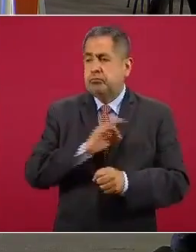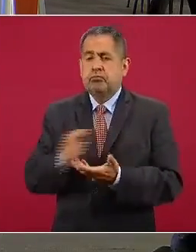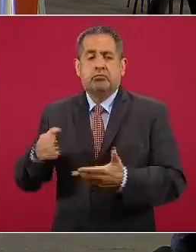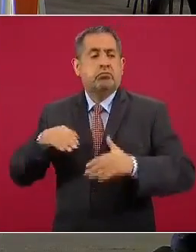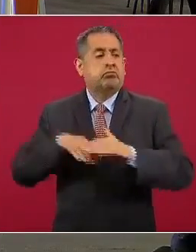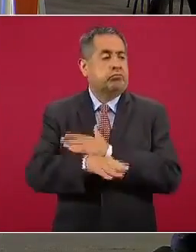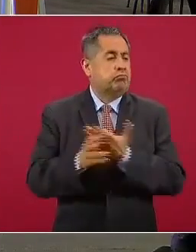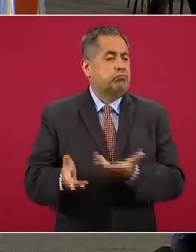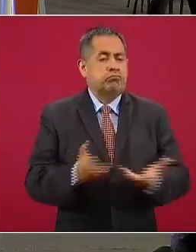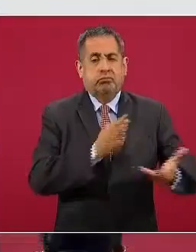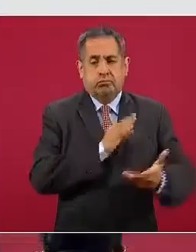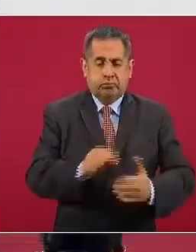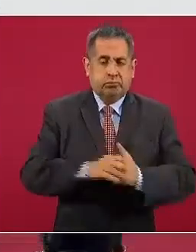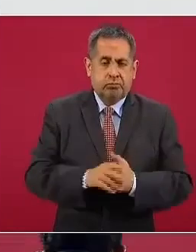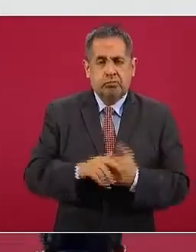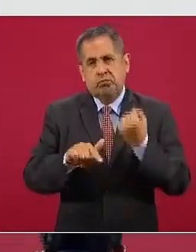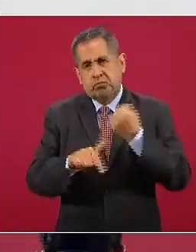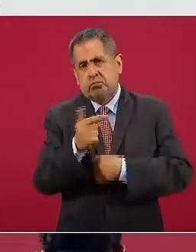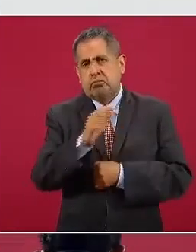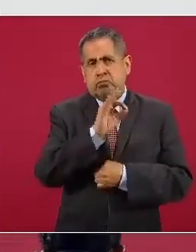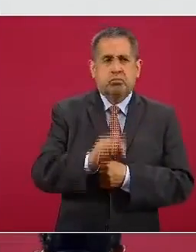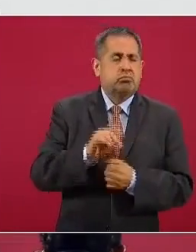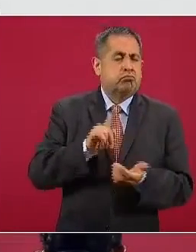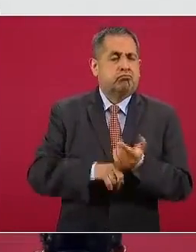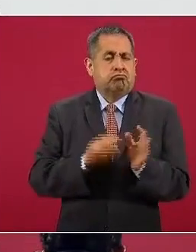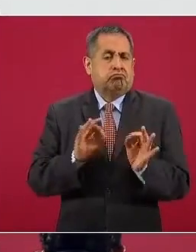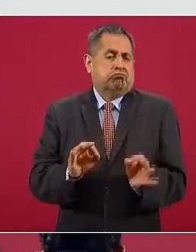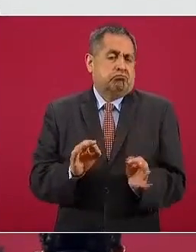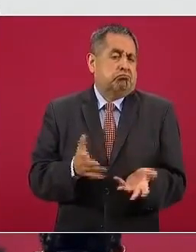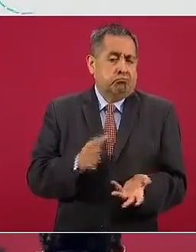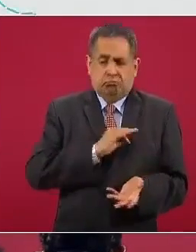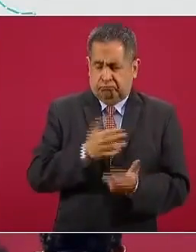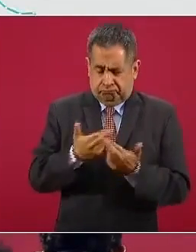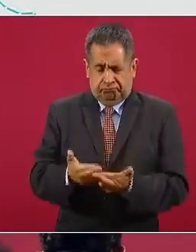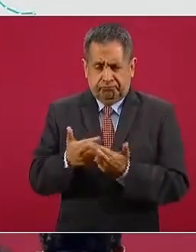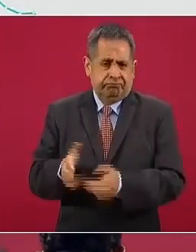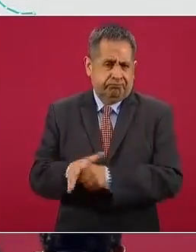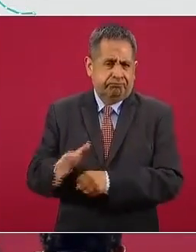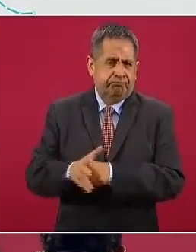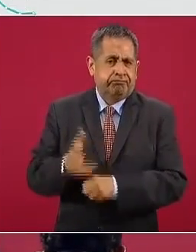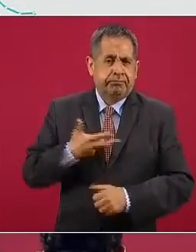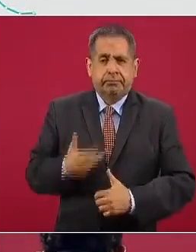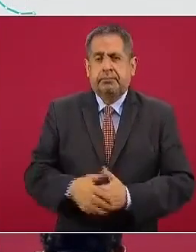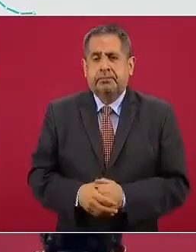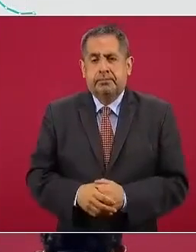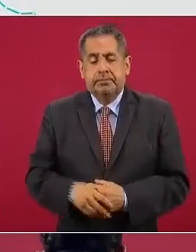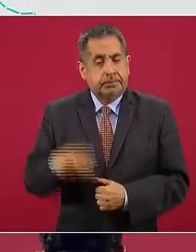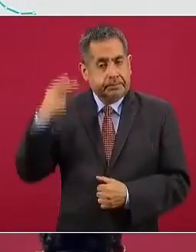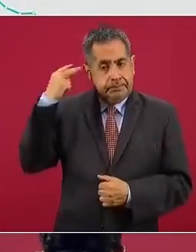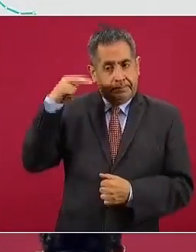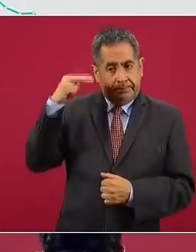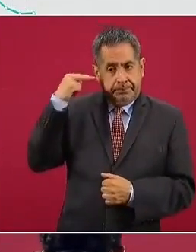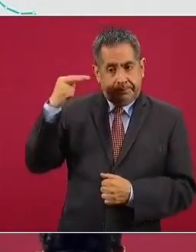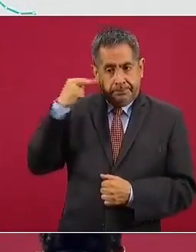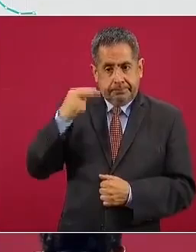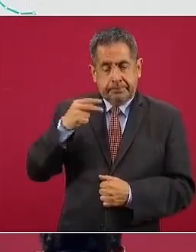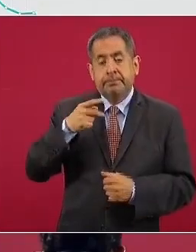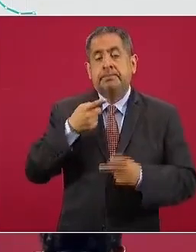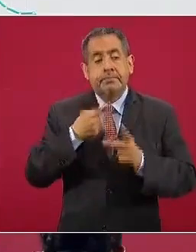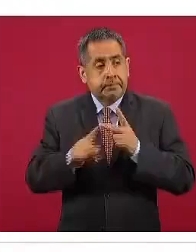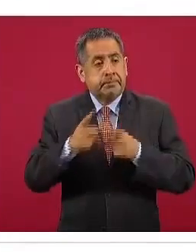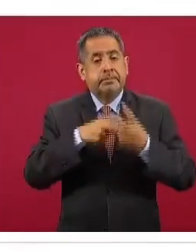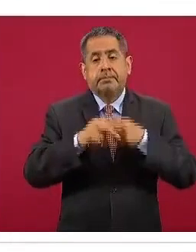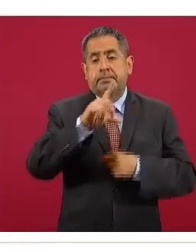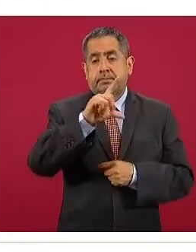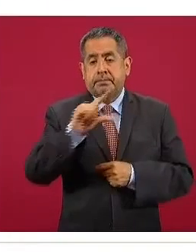en fase de reducción 12% de ocupación en ambos tipos de cama la siguiente. Veracruz tendencia de descenso también